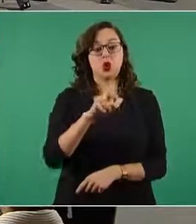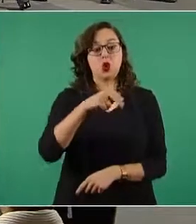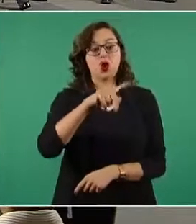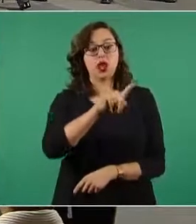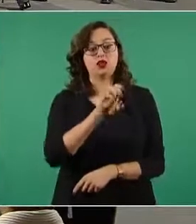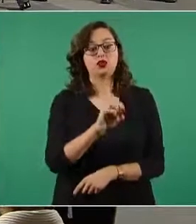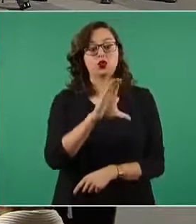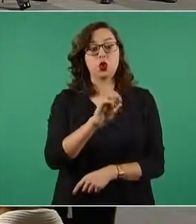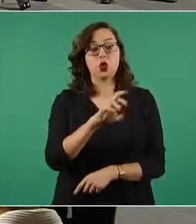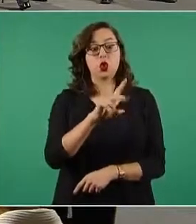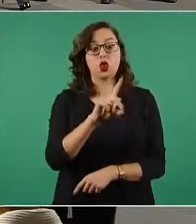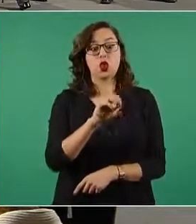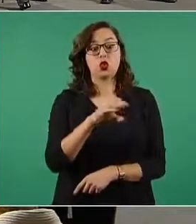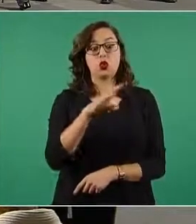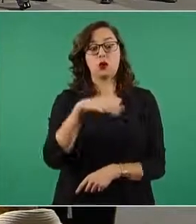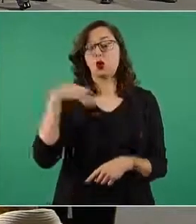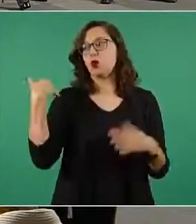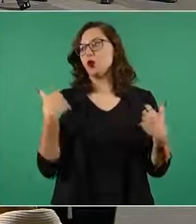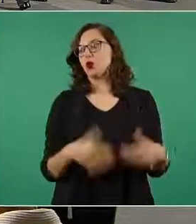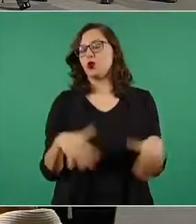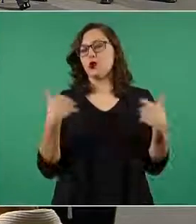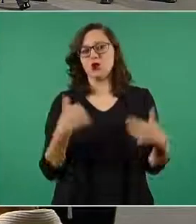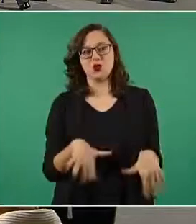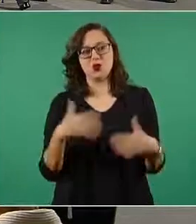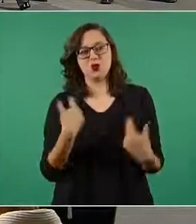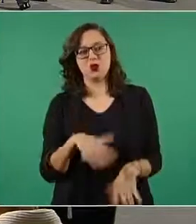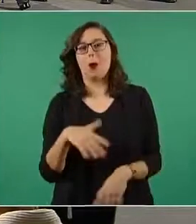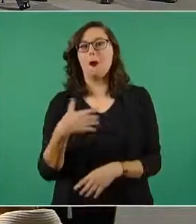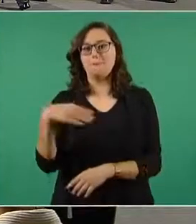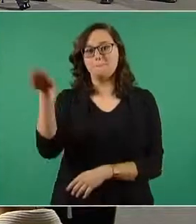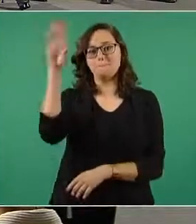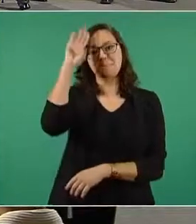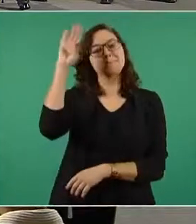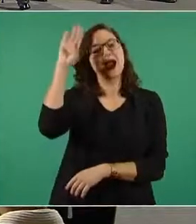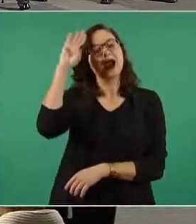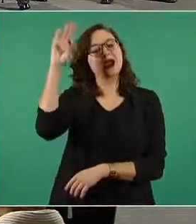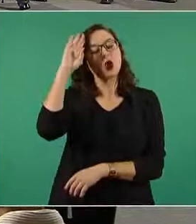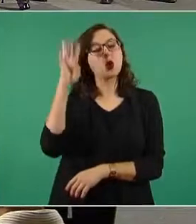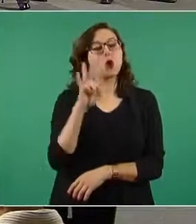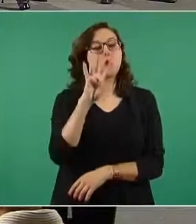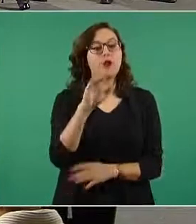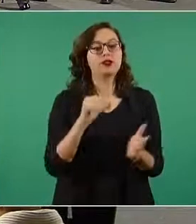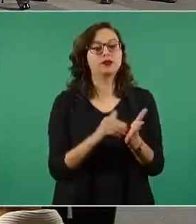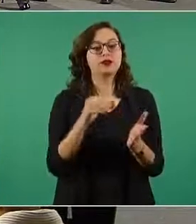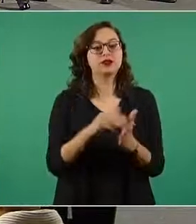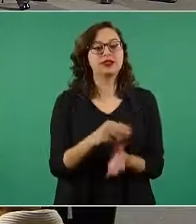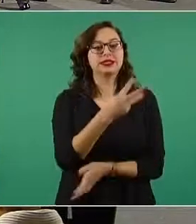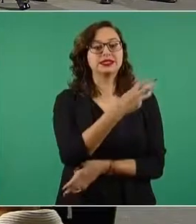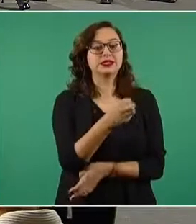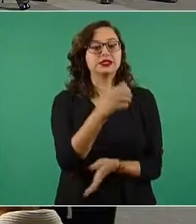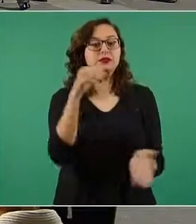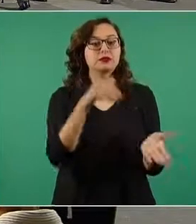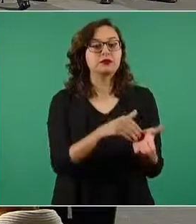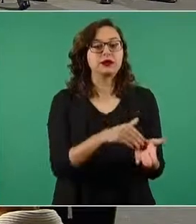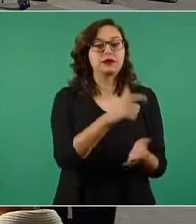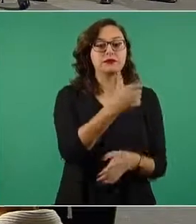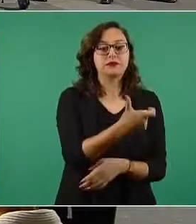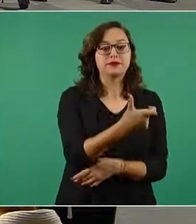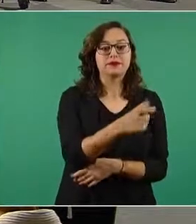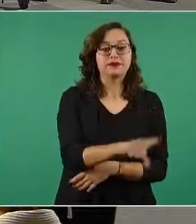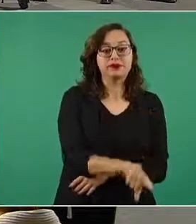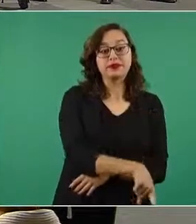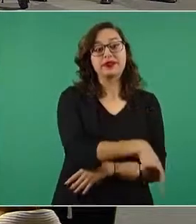cuatro millones 300 mil pesos y